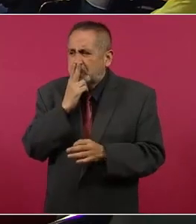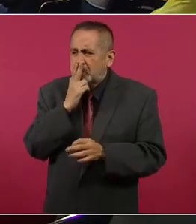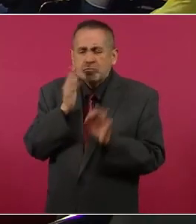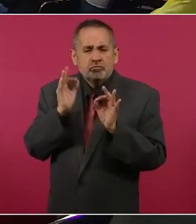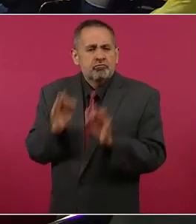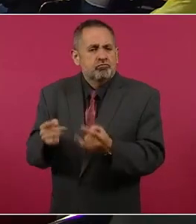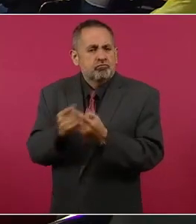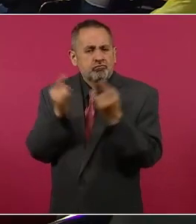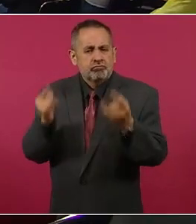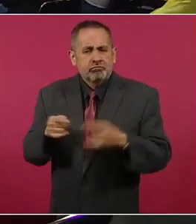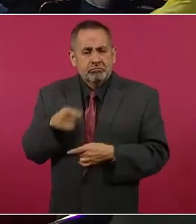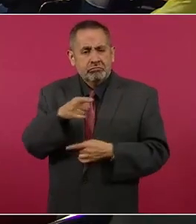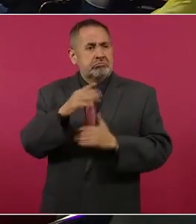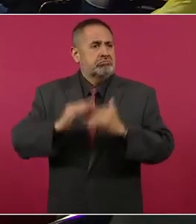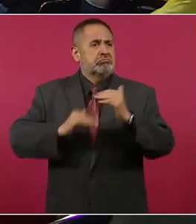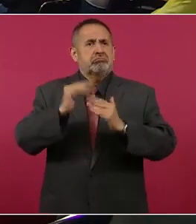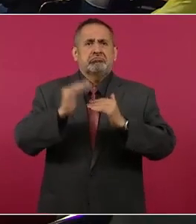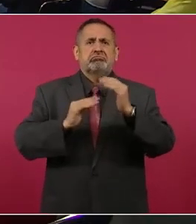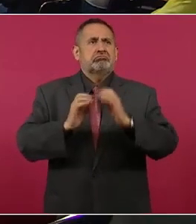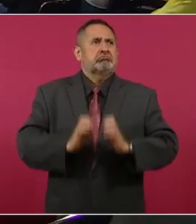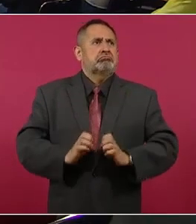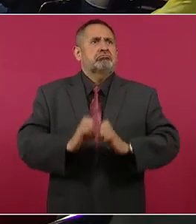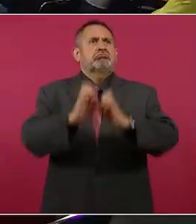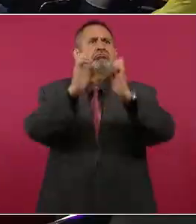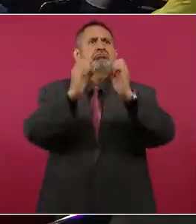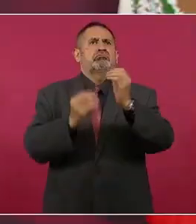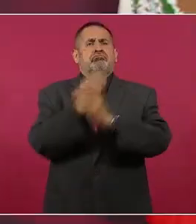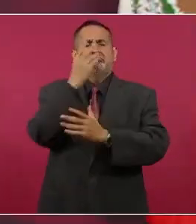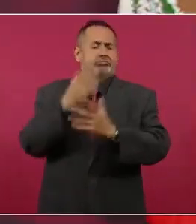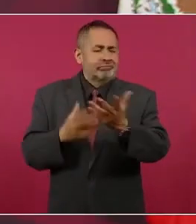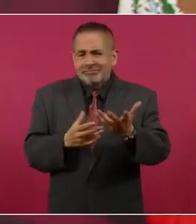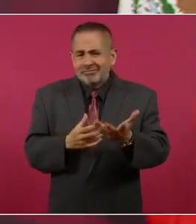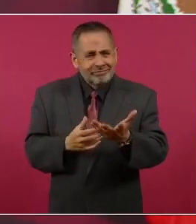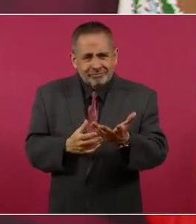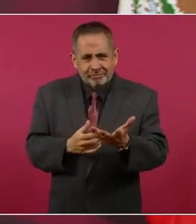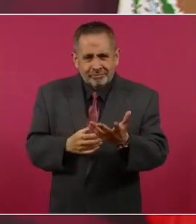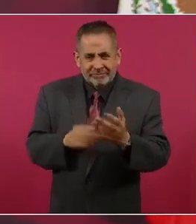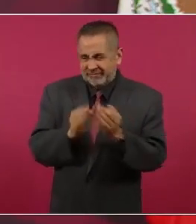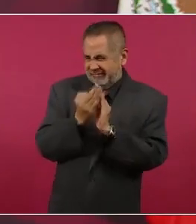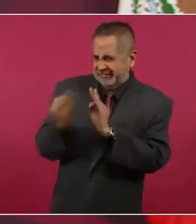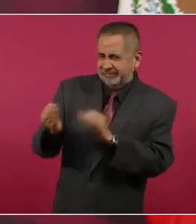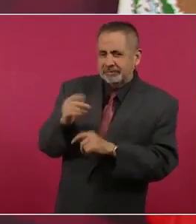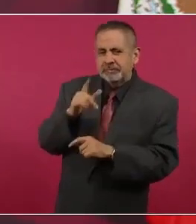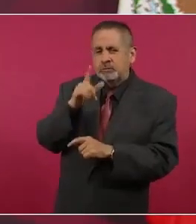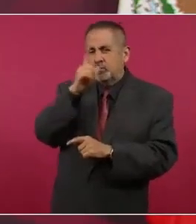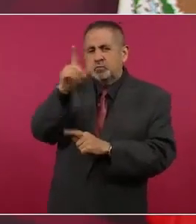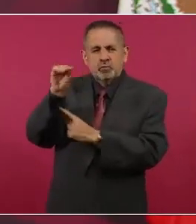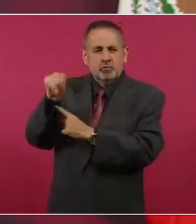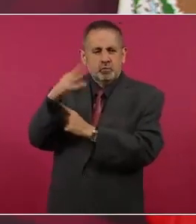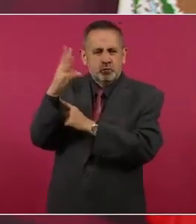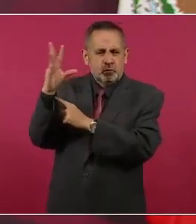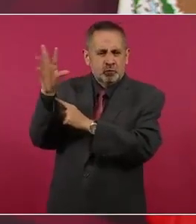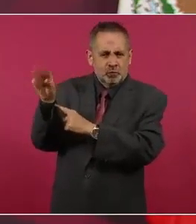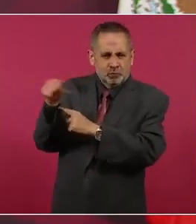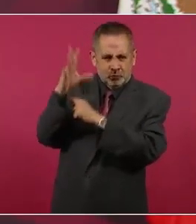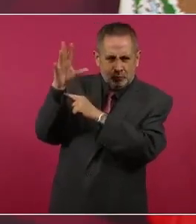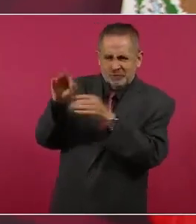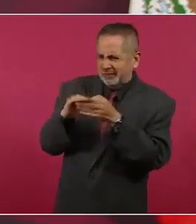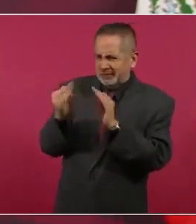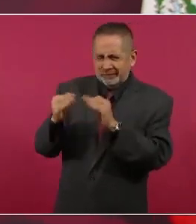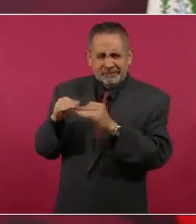Un edificio en donde está el faro, en el malecón, que es